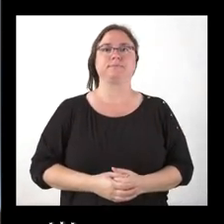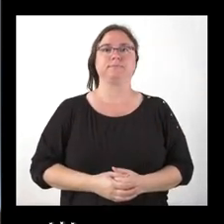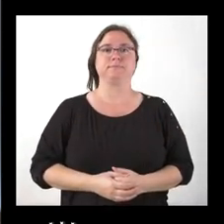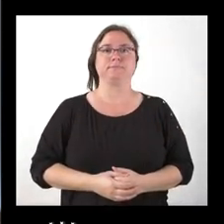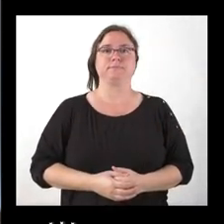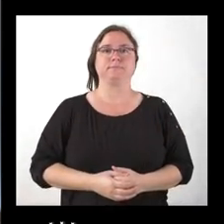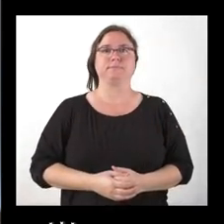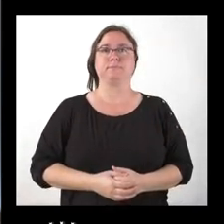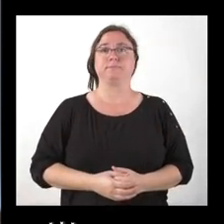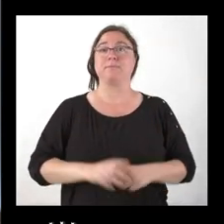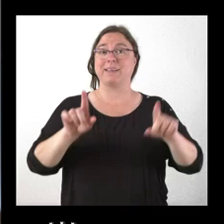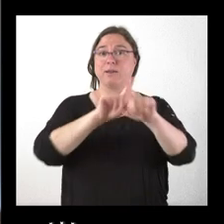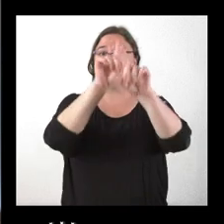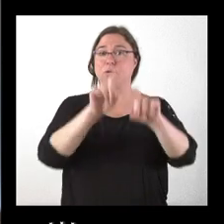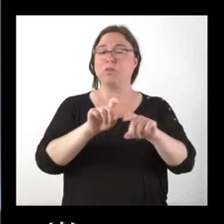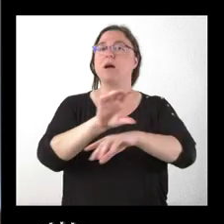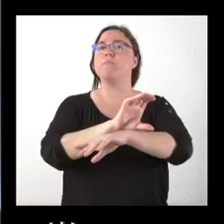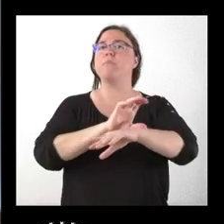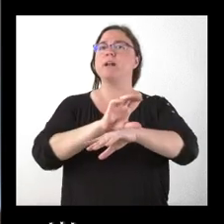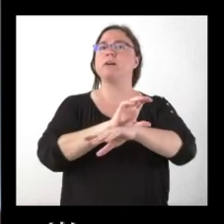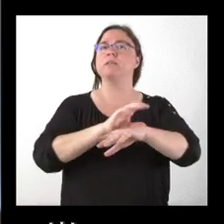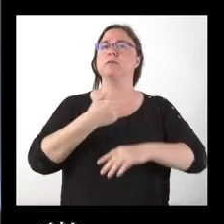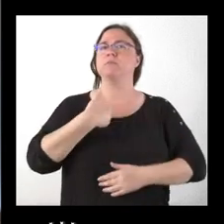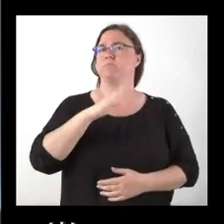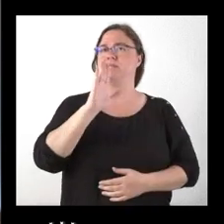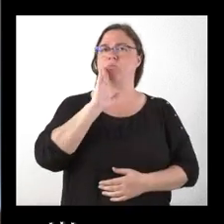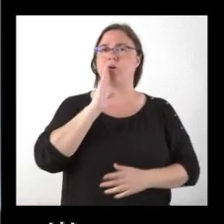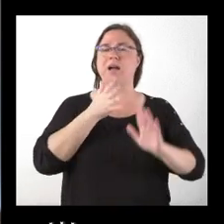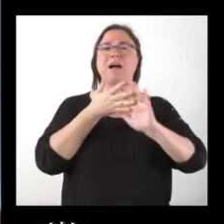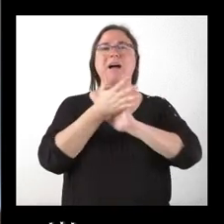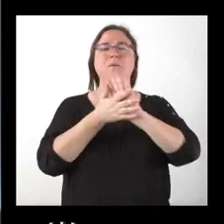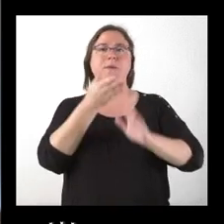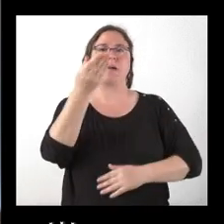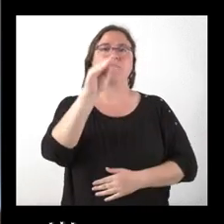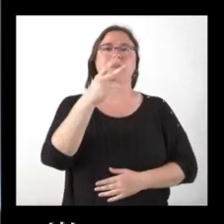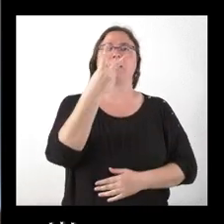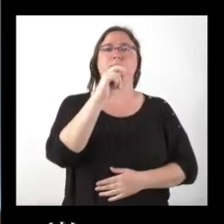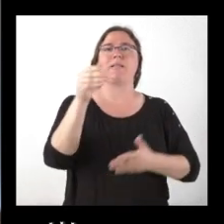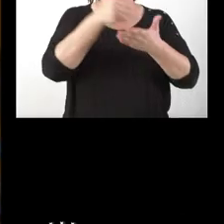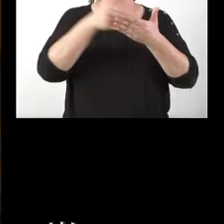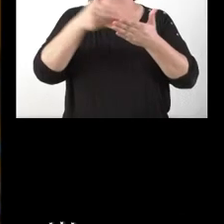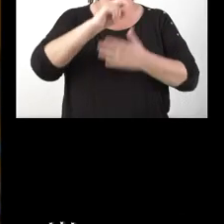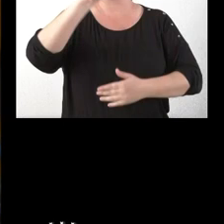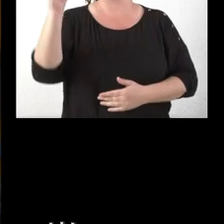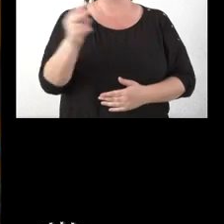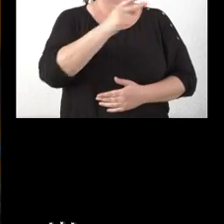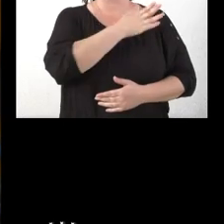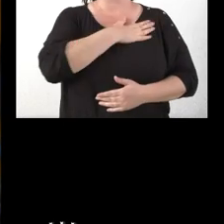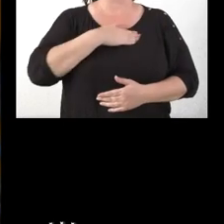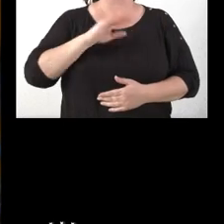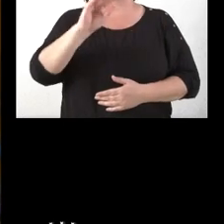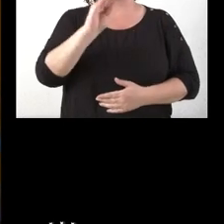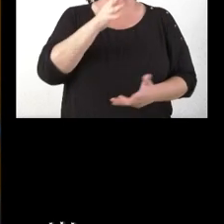Una pregunta para el consejero. Hablaba usted de ese incremento de 20 millones de euros y le quería preguntar ahora mismo qué